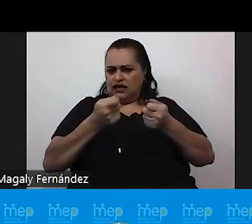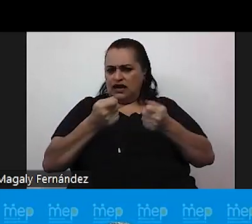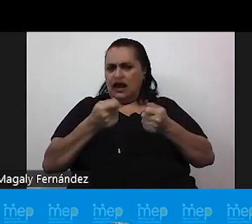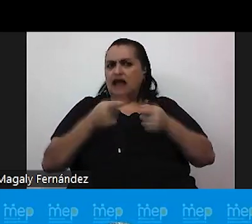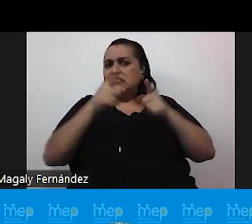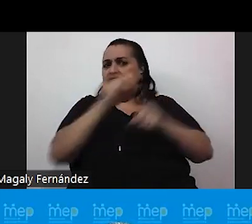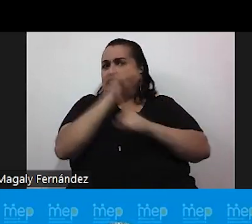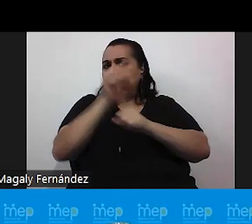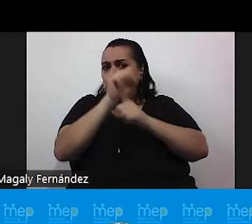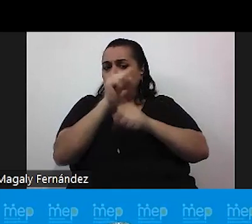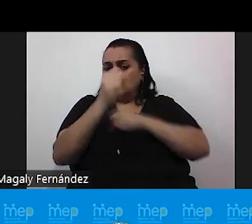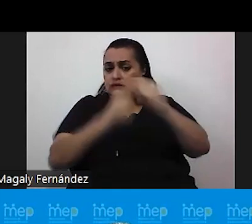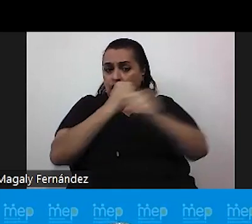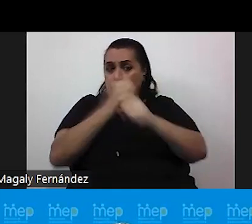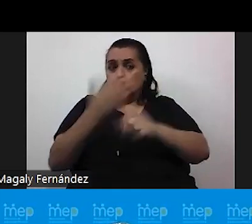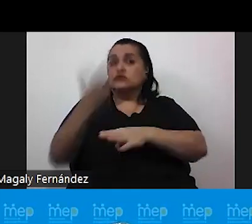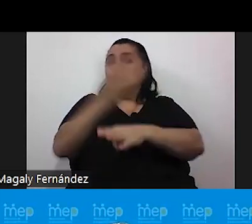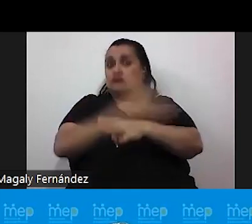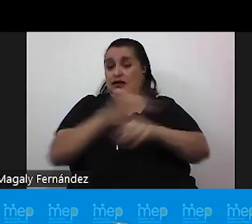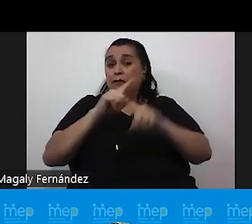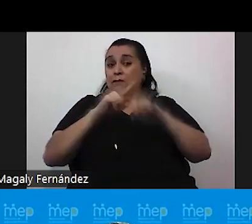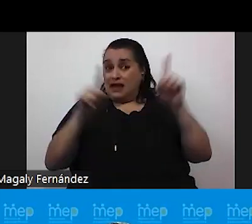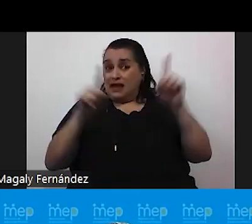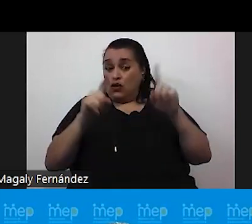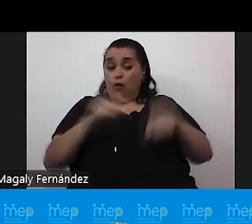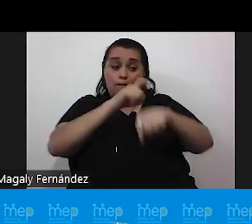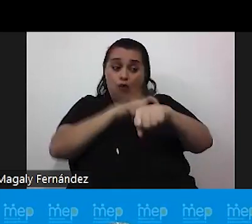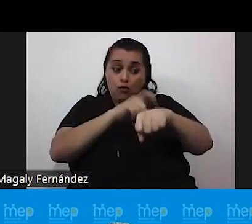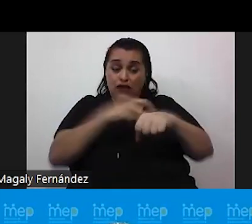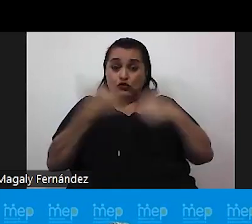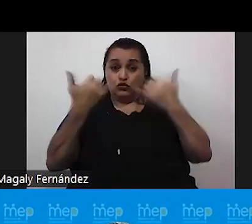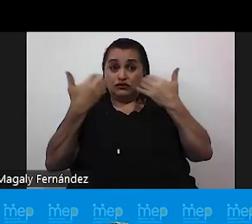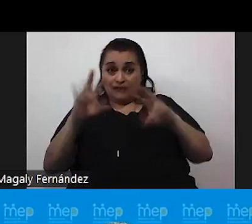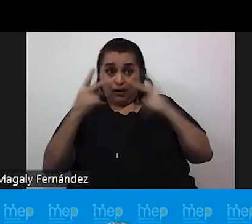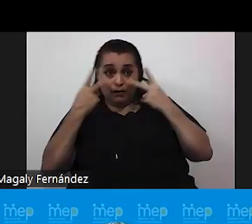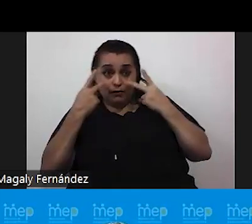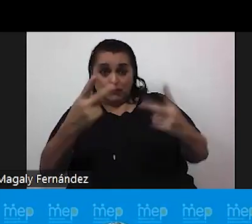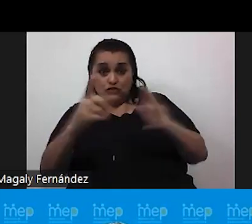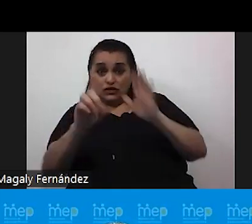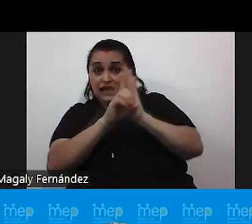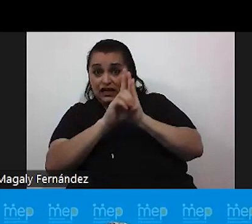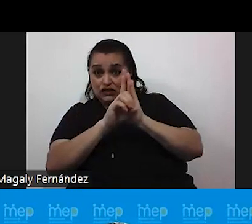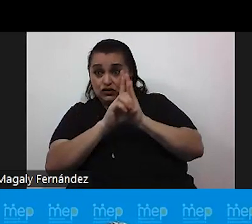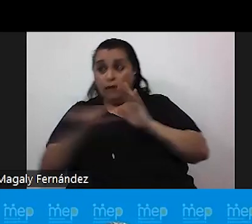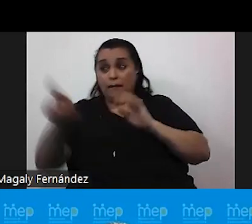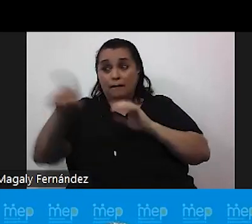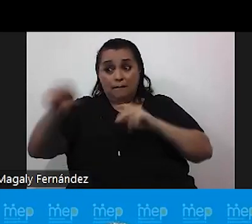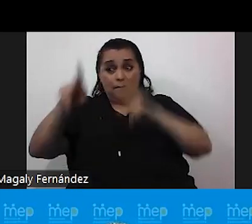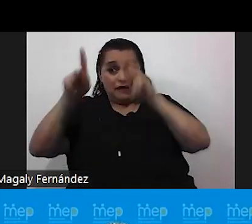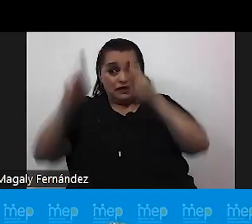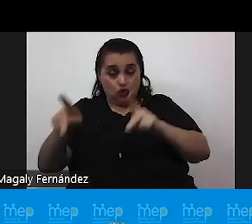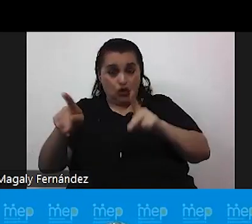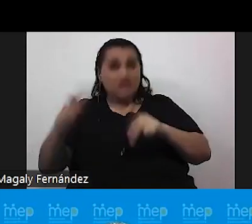sino que significativamente en el momento en que visualizamos un derecho las personas estudiantes al ser